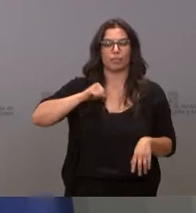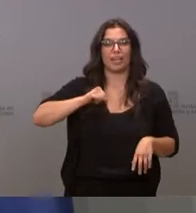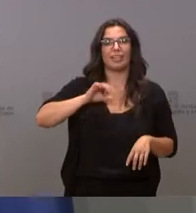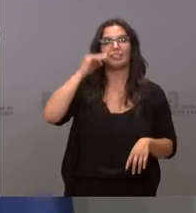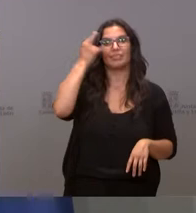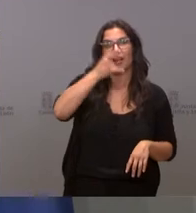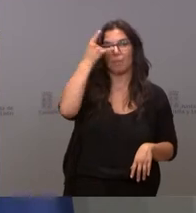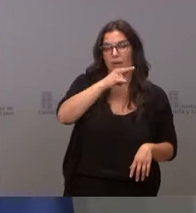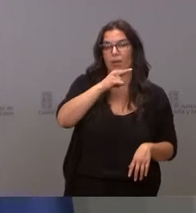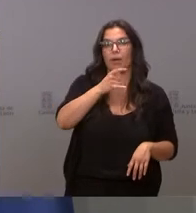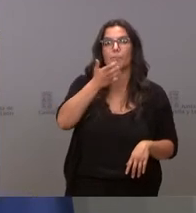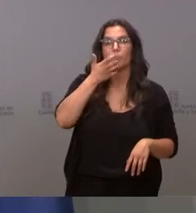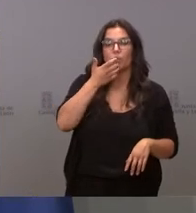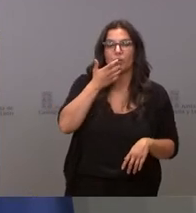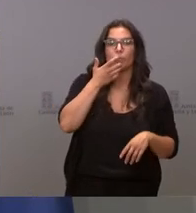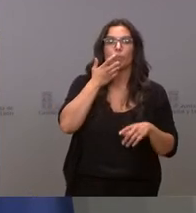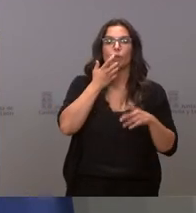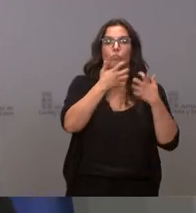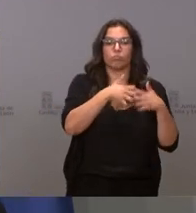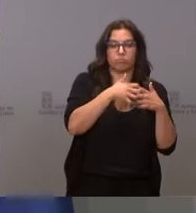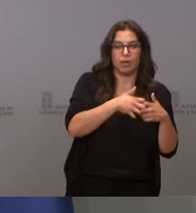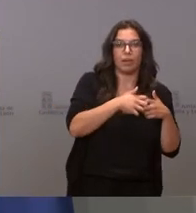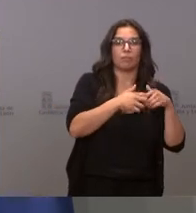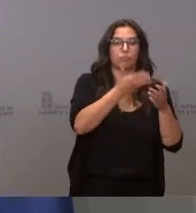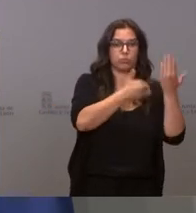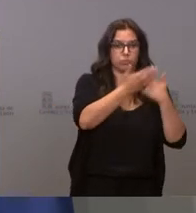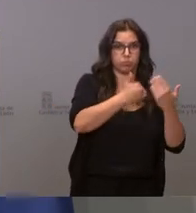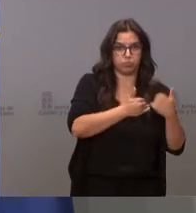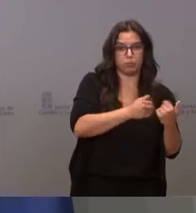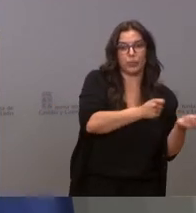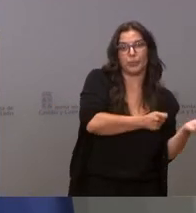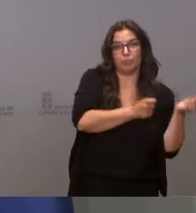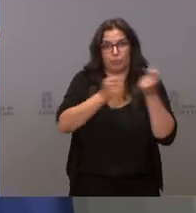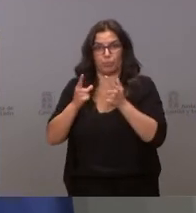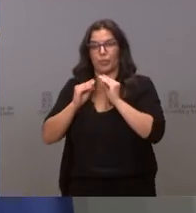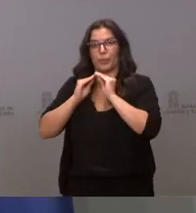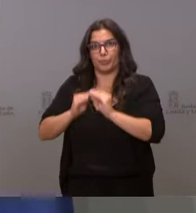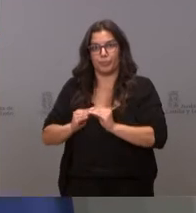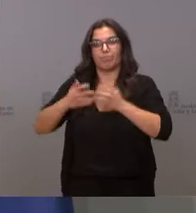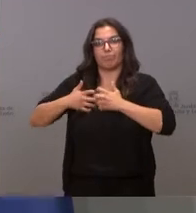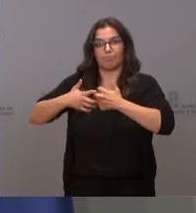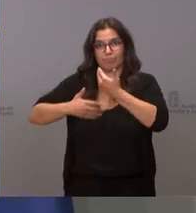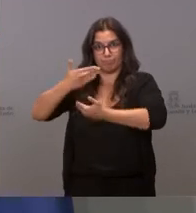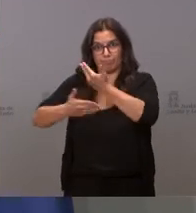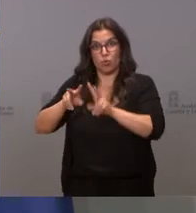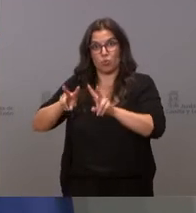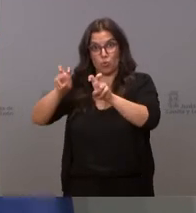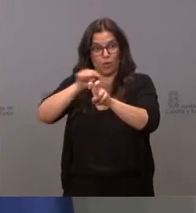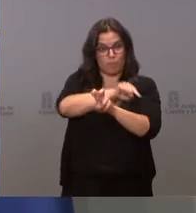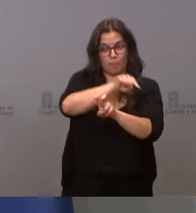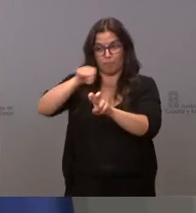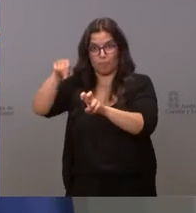entre otras, el desmontaje, traslado y puesta en marcha de uno de los aceleradores lineales a su nueva localización dentro de las nuevas